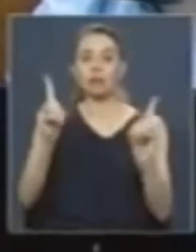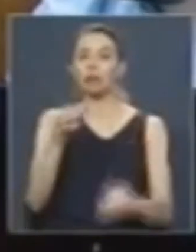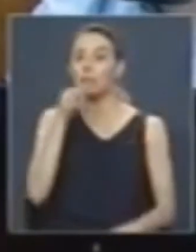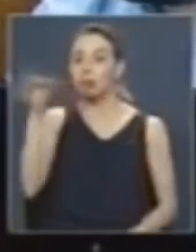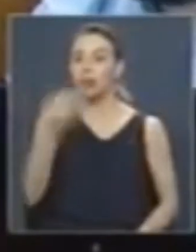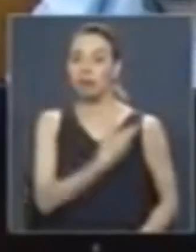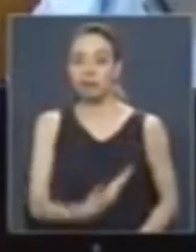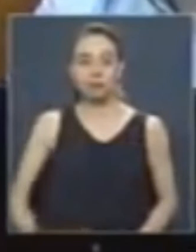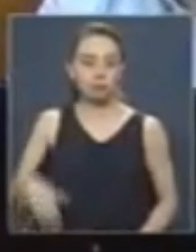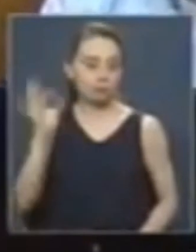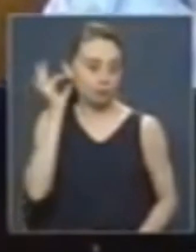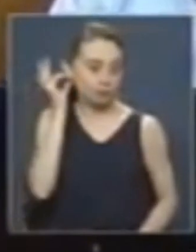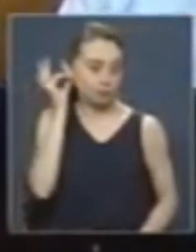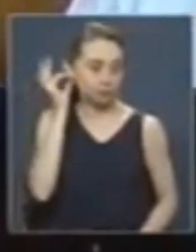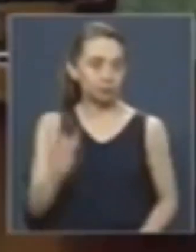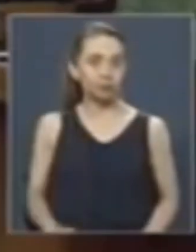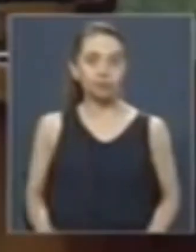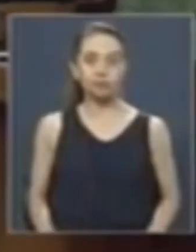Presidenta.